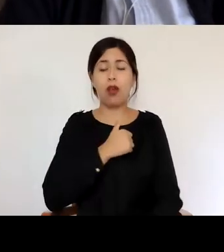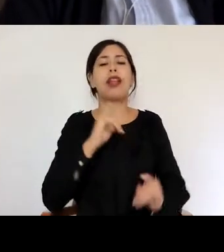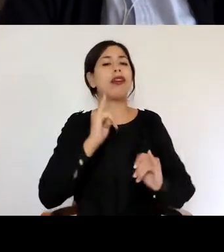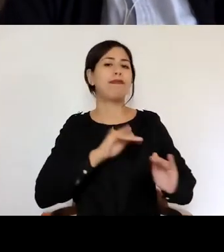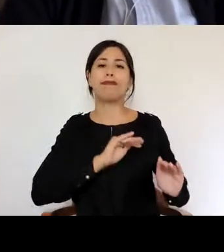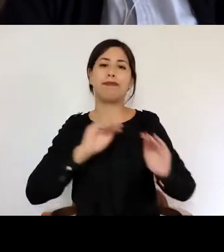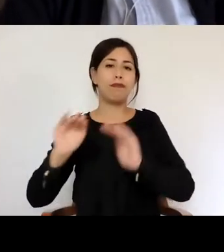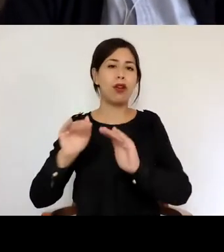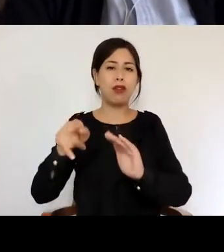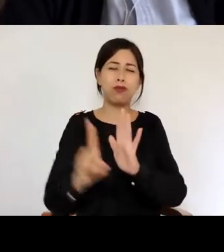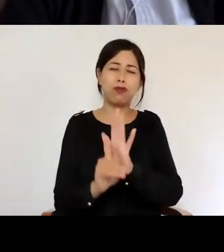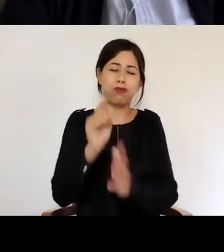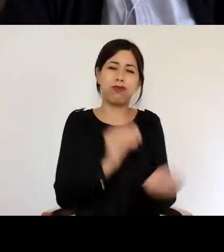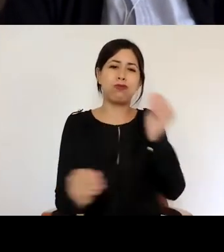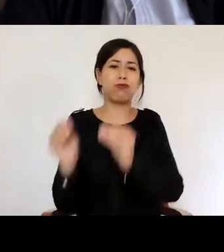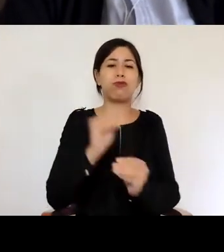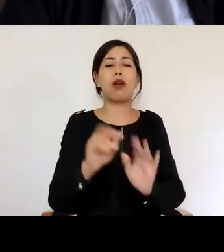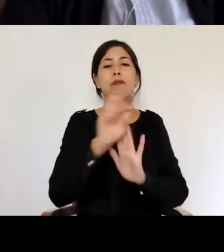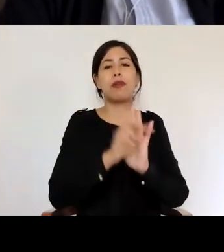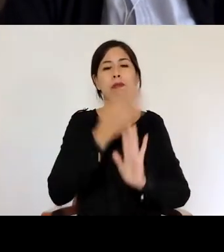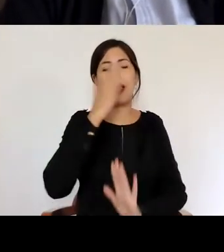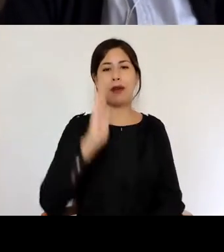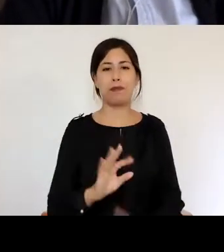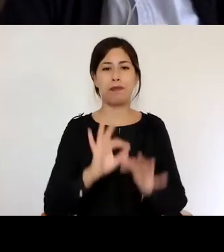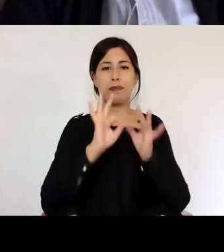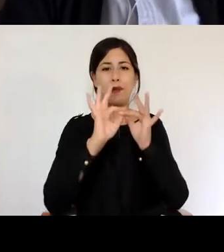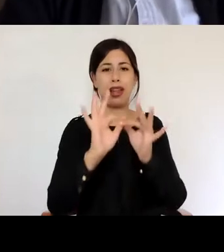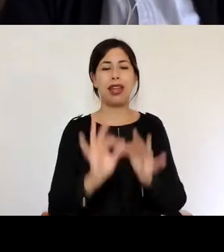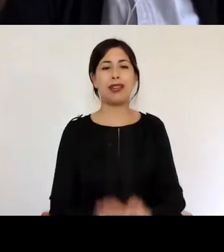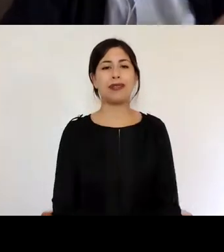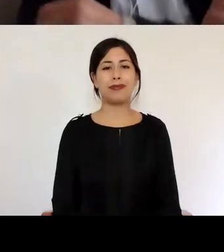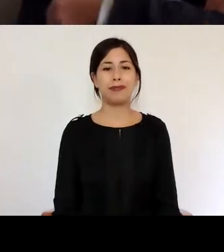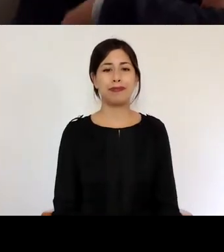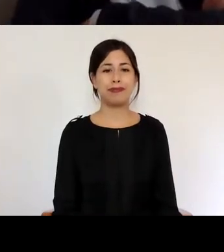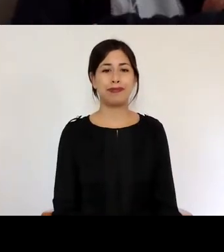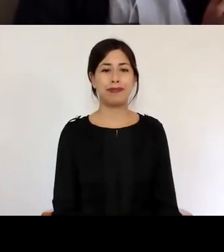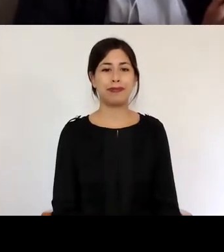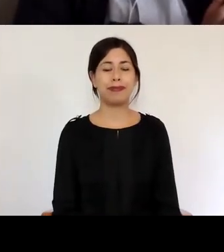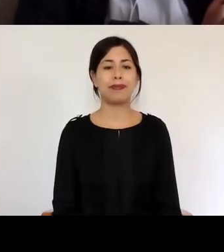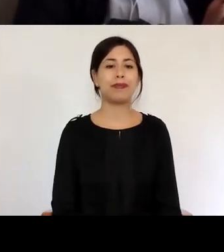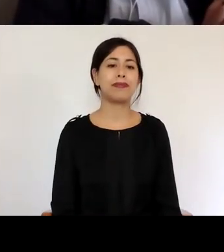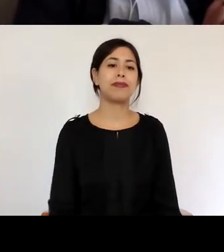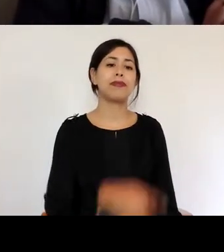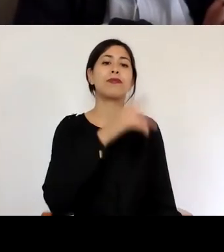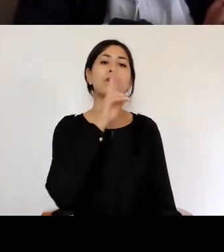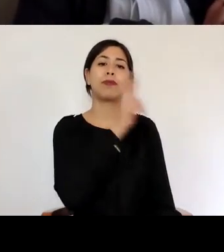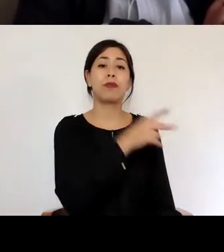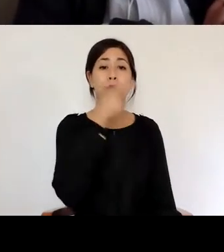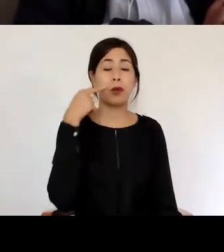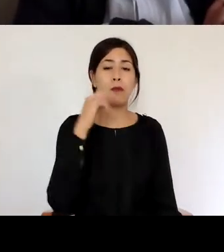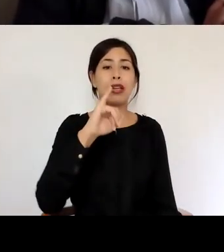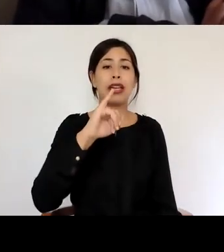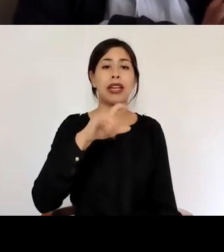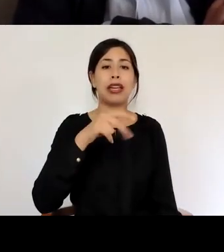estos proyectos de la mejor forma. Muchas gracias. Muchas gracias, rector, por sus palabras y tal como lo ha